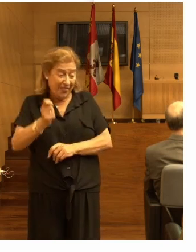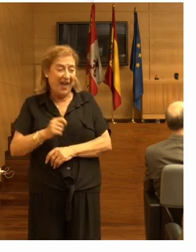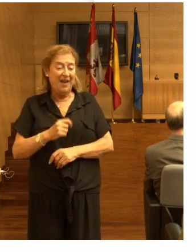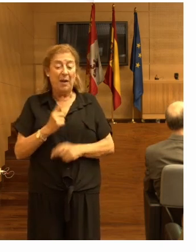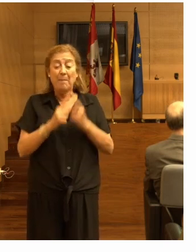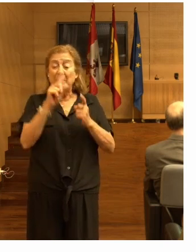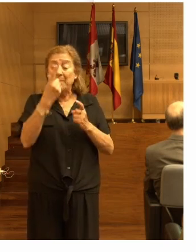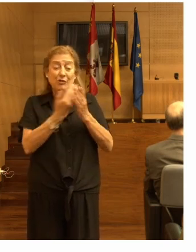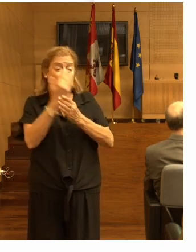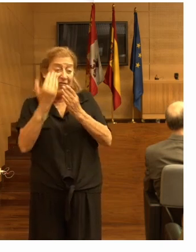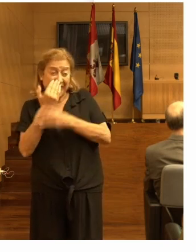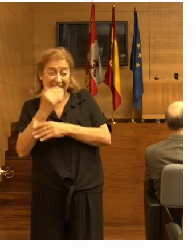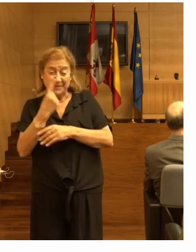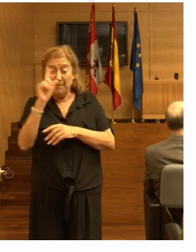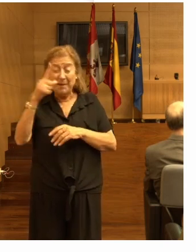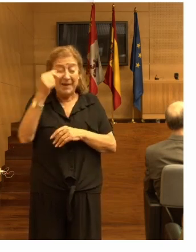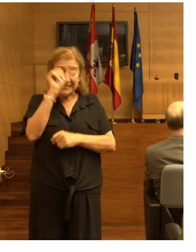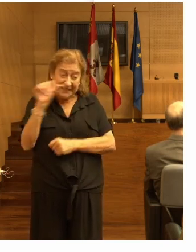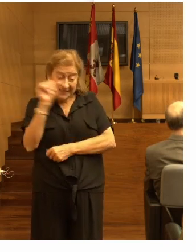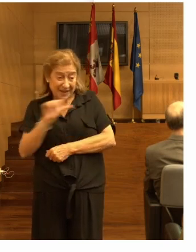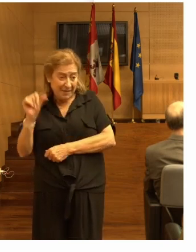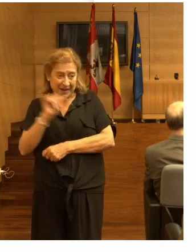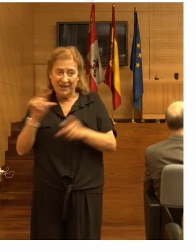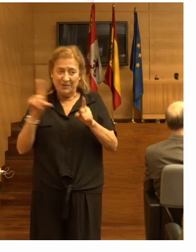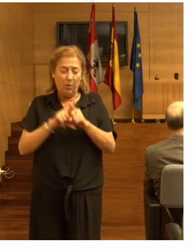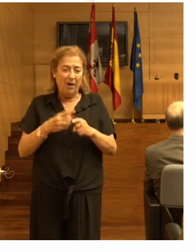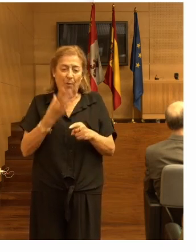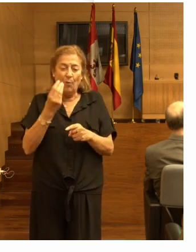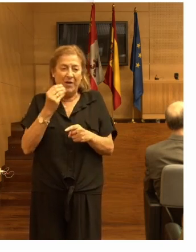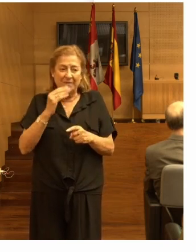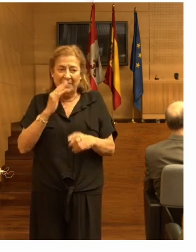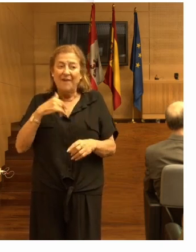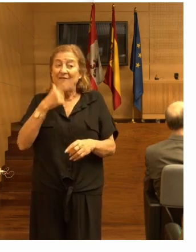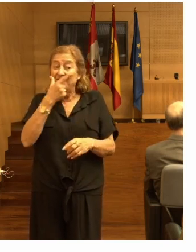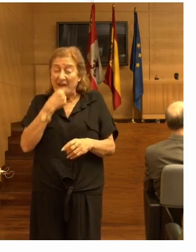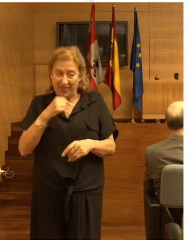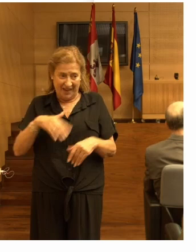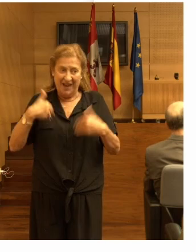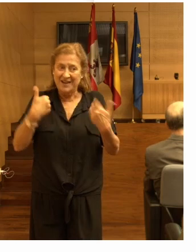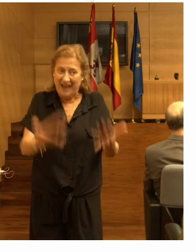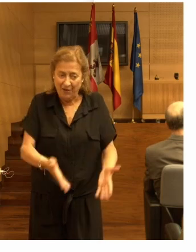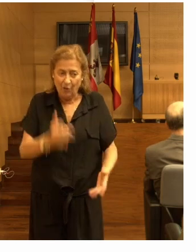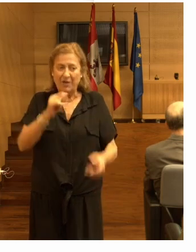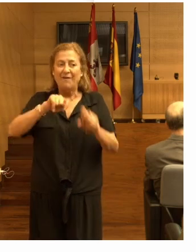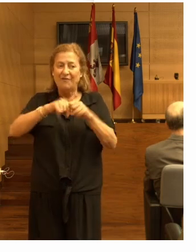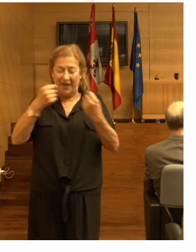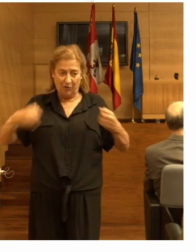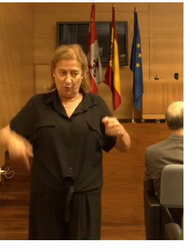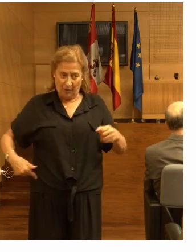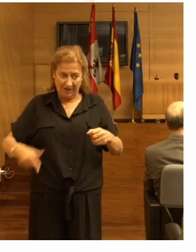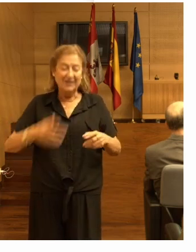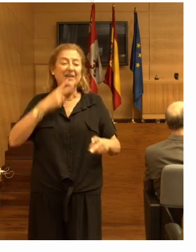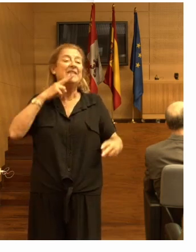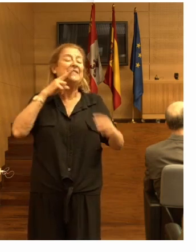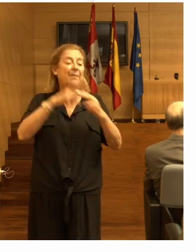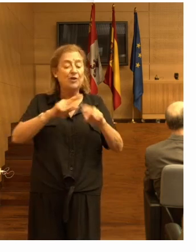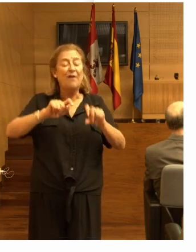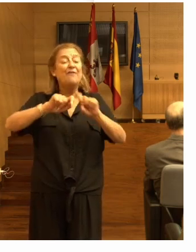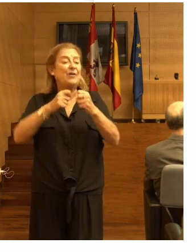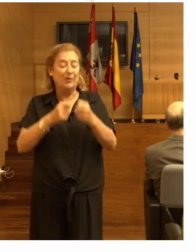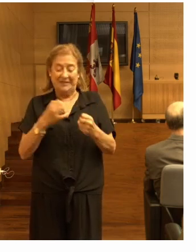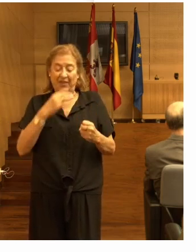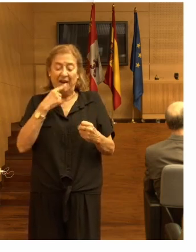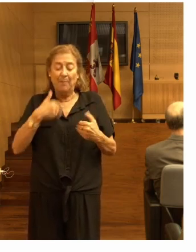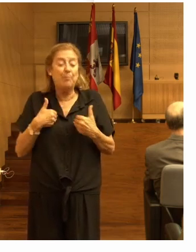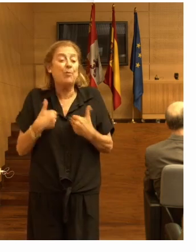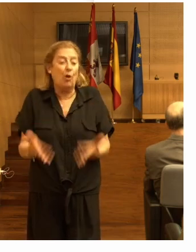primeros días o las primeras semanas, son muy vulnerables a caídas y a fracturas. Y es lo que llamamos las fracturas inminentes.